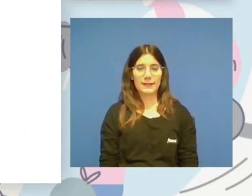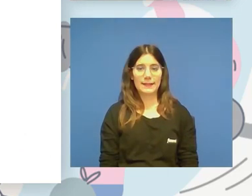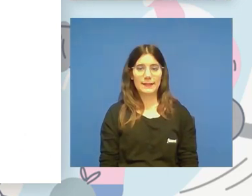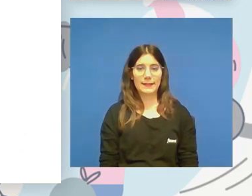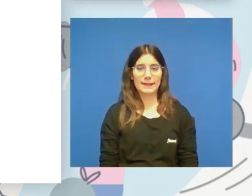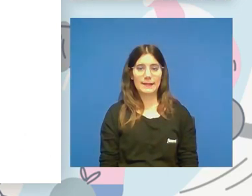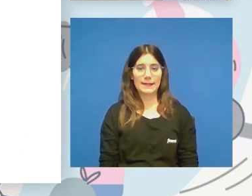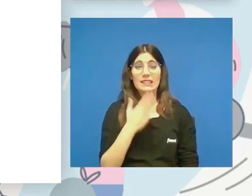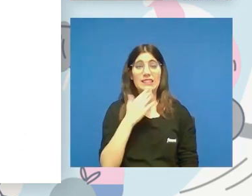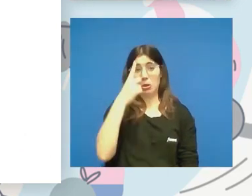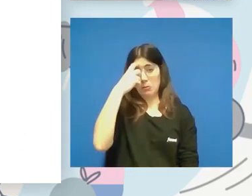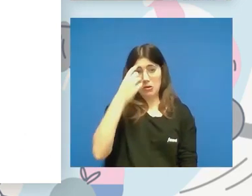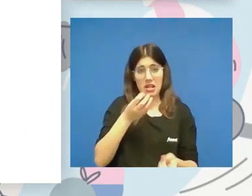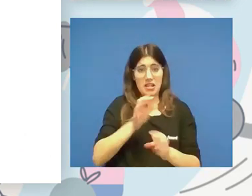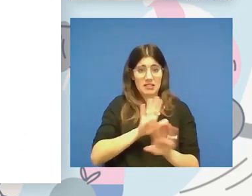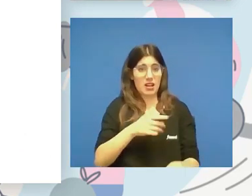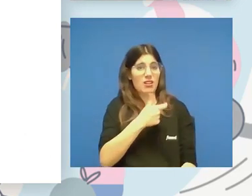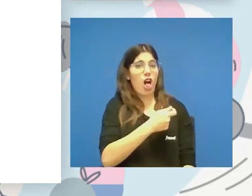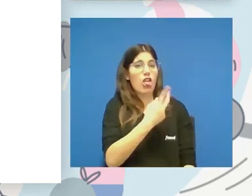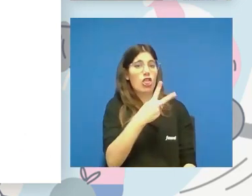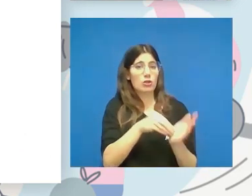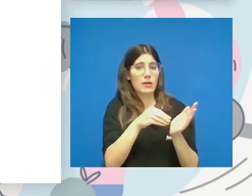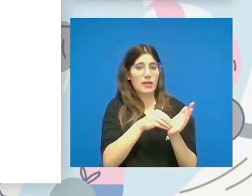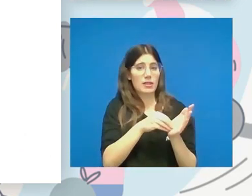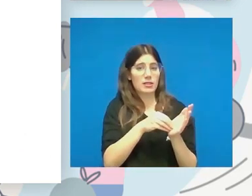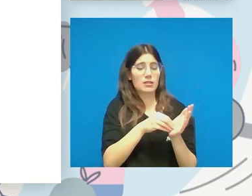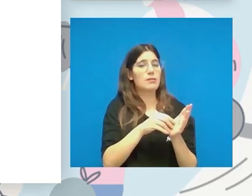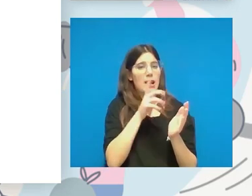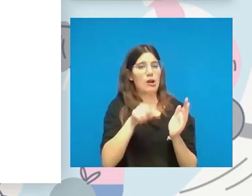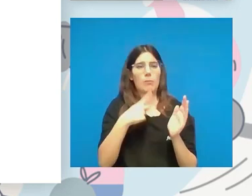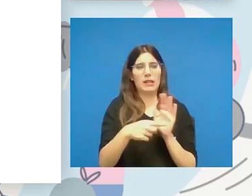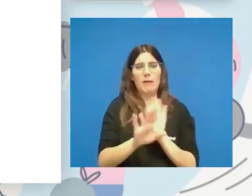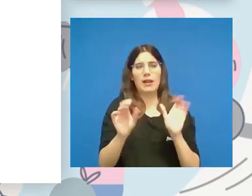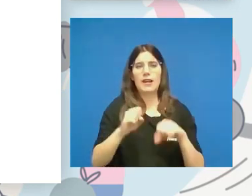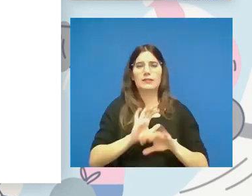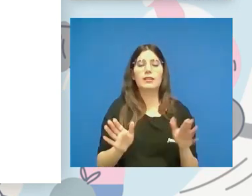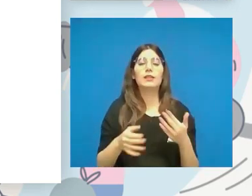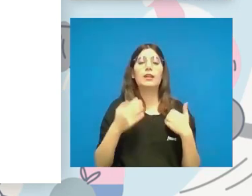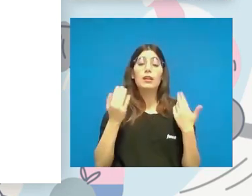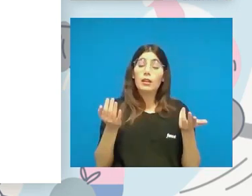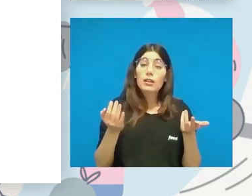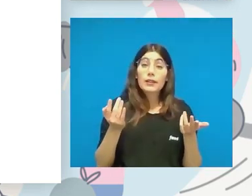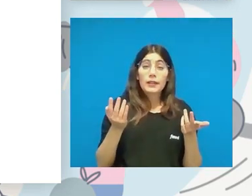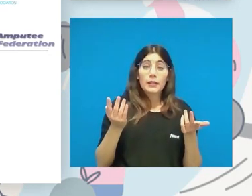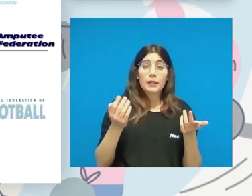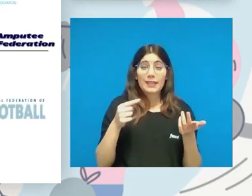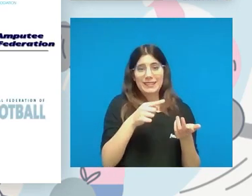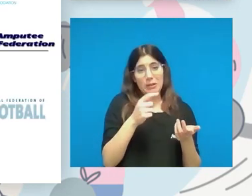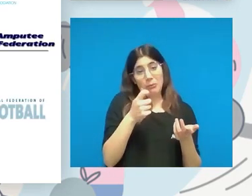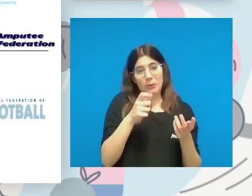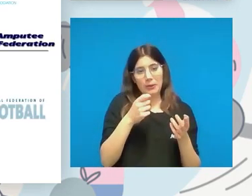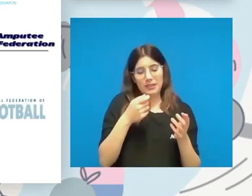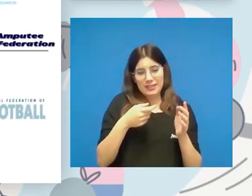Si no, tiro de memoria. Dale dos veces y sale dos más y sale completa. Bueno, esta se me ha colado, ya